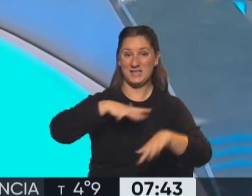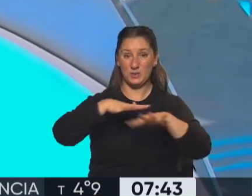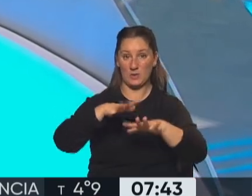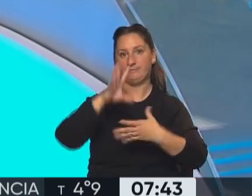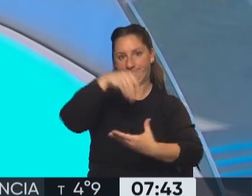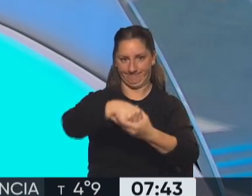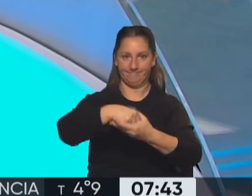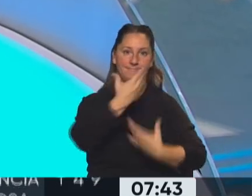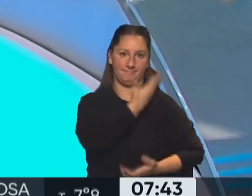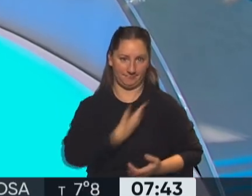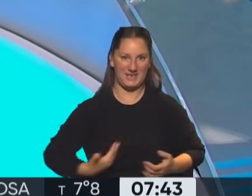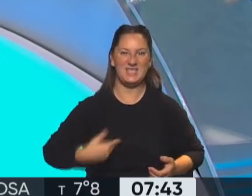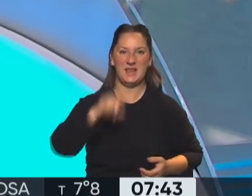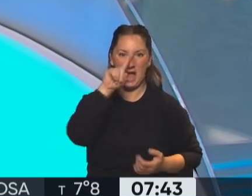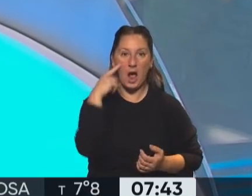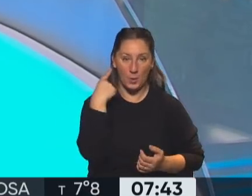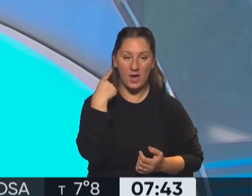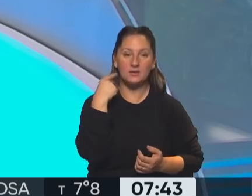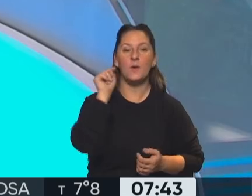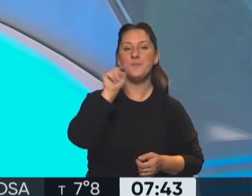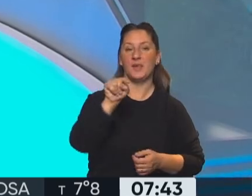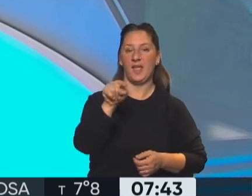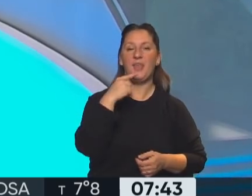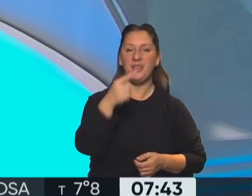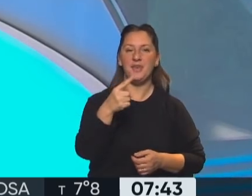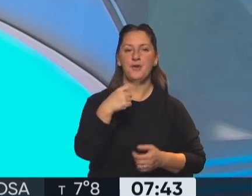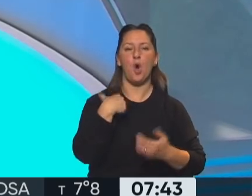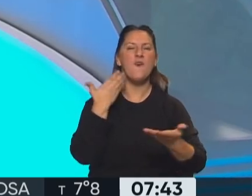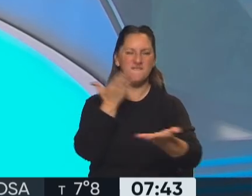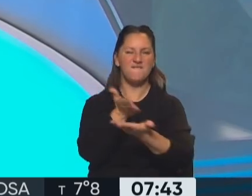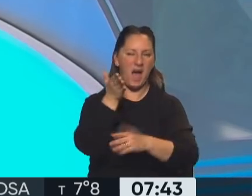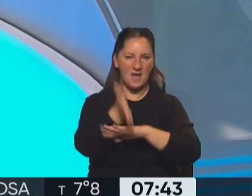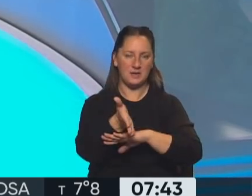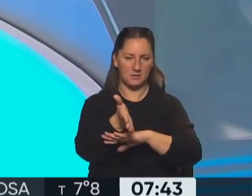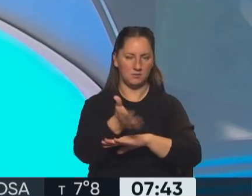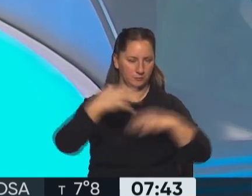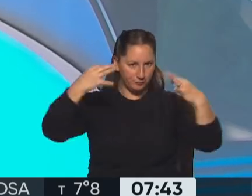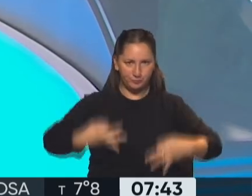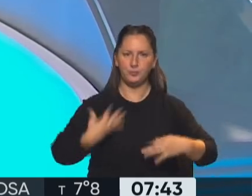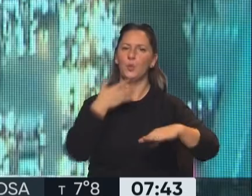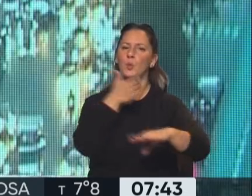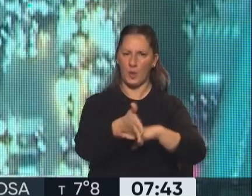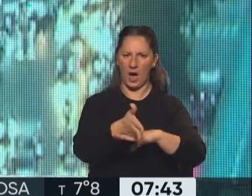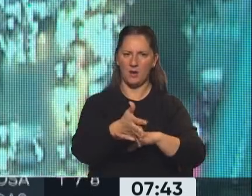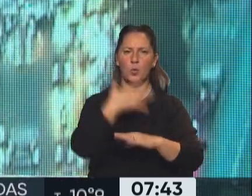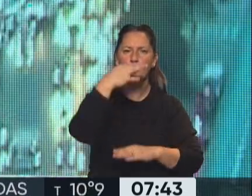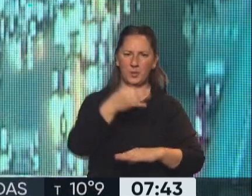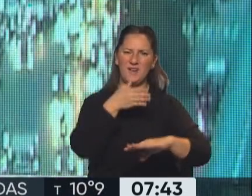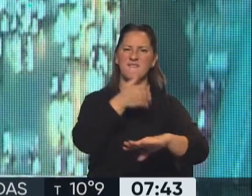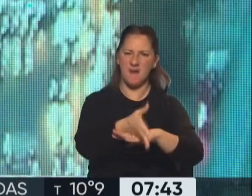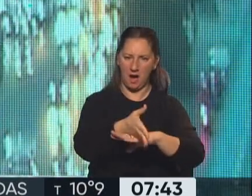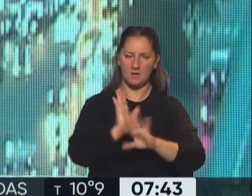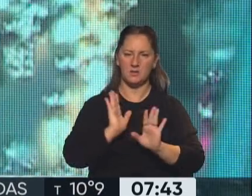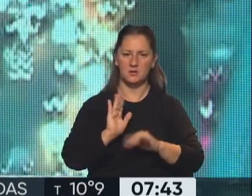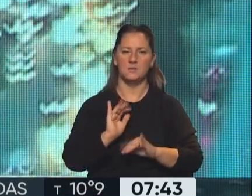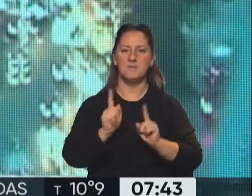involucra al presidente, el presidente de la Nación, él determinó que va a concurrir personalmente. El presidente determinó que va a concurrir personalmente,